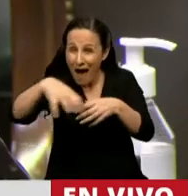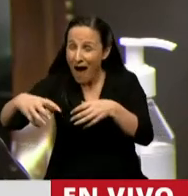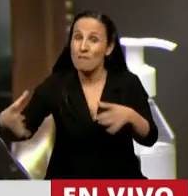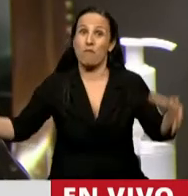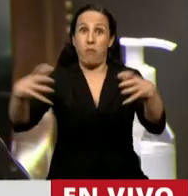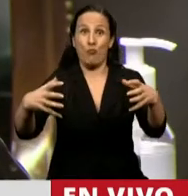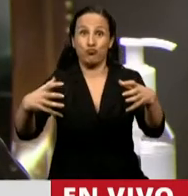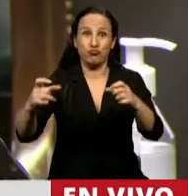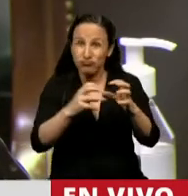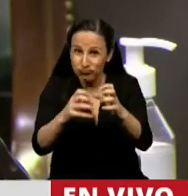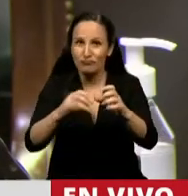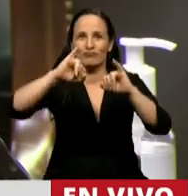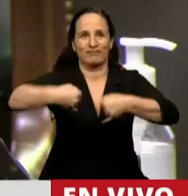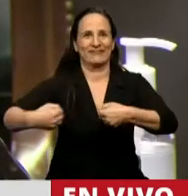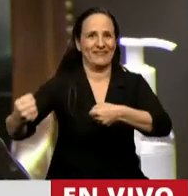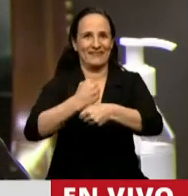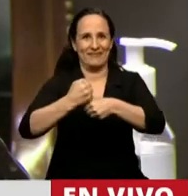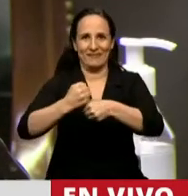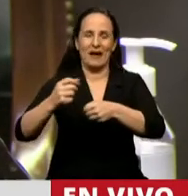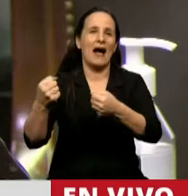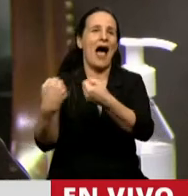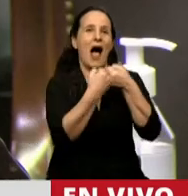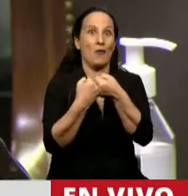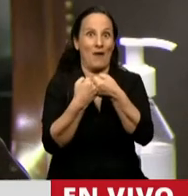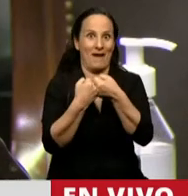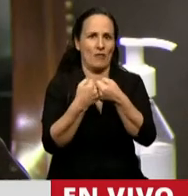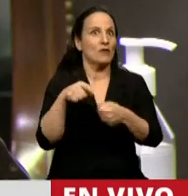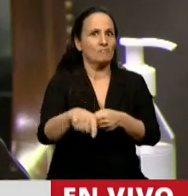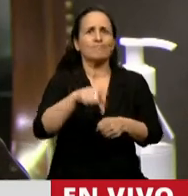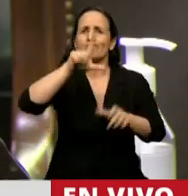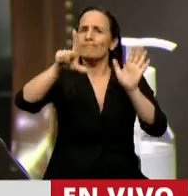importa tanto esta ley.